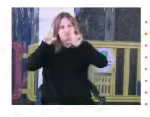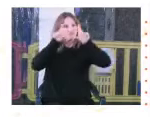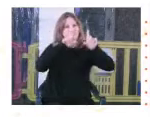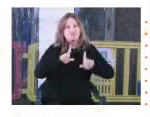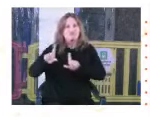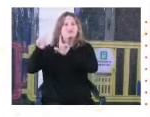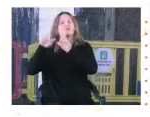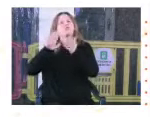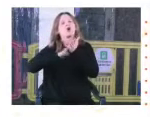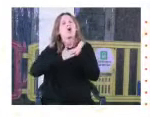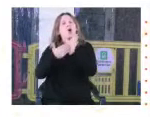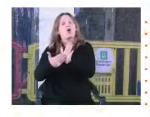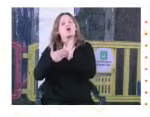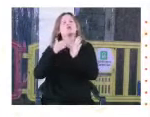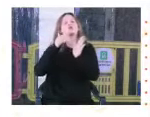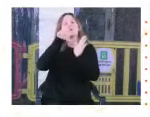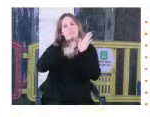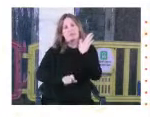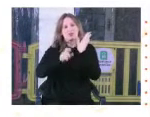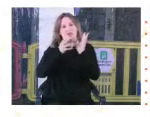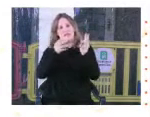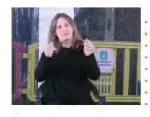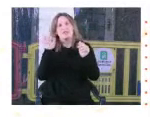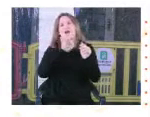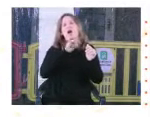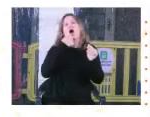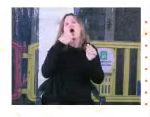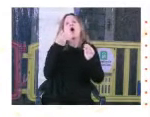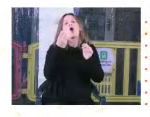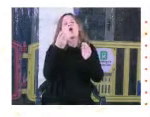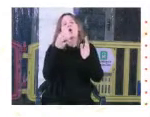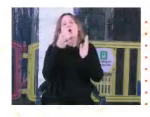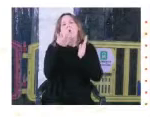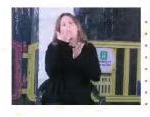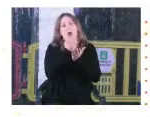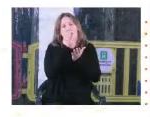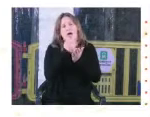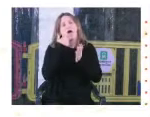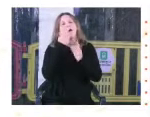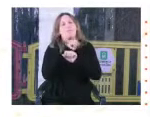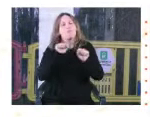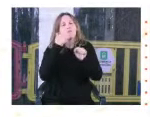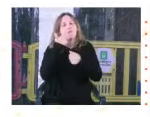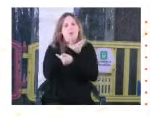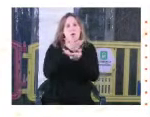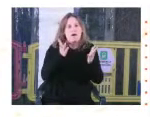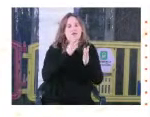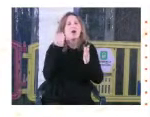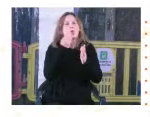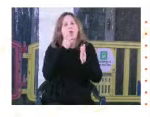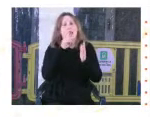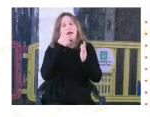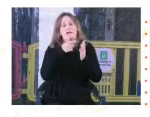referencia sobre el compañero o compañera y además va a tener un código QR que nos va a trasladar al relato sobre el